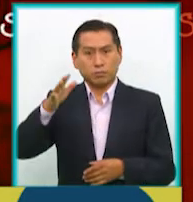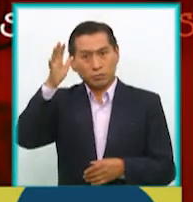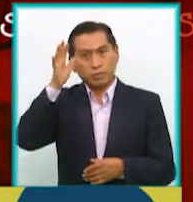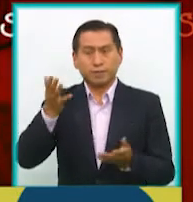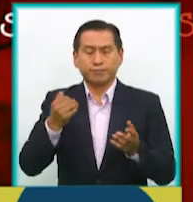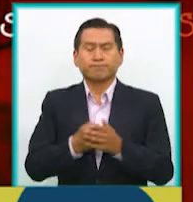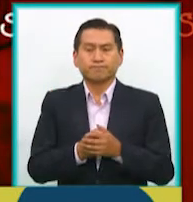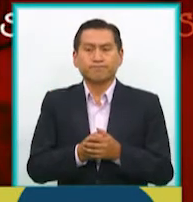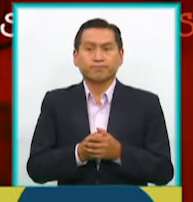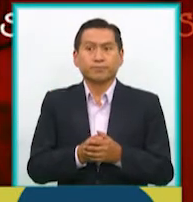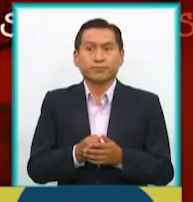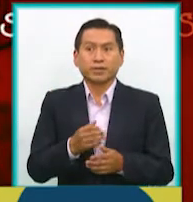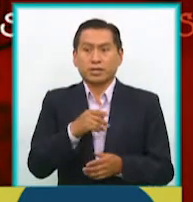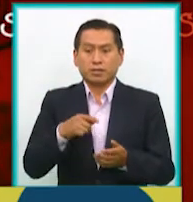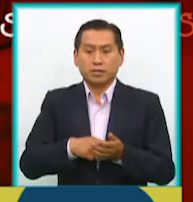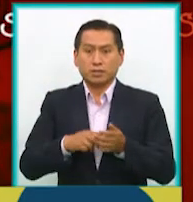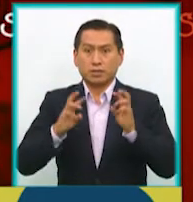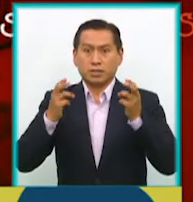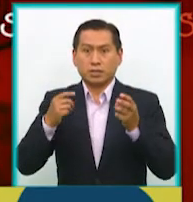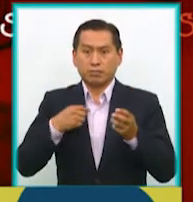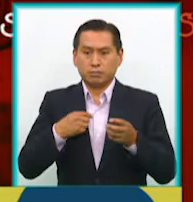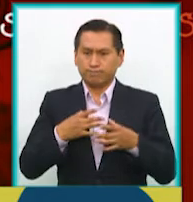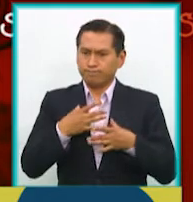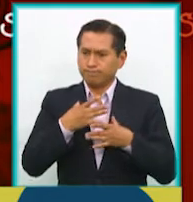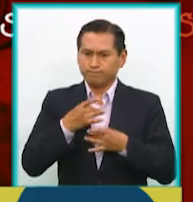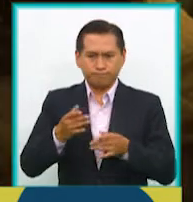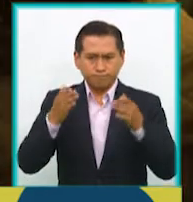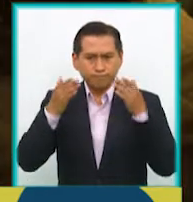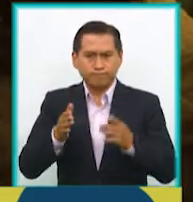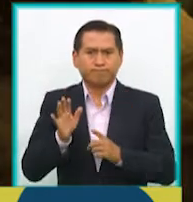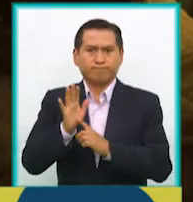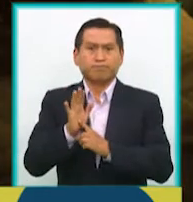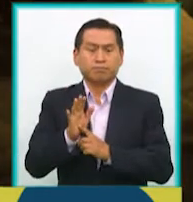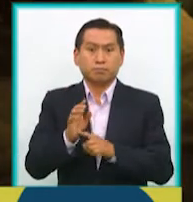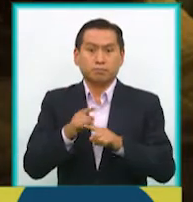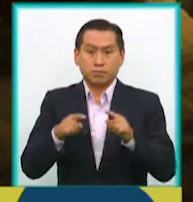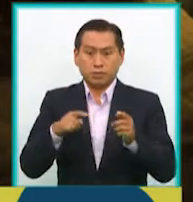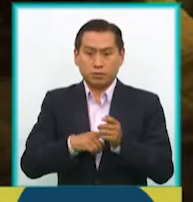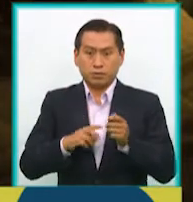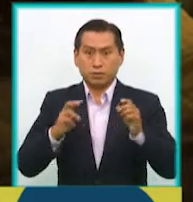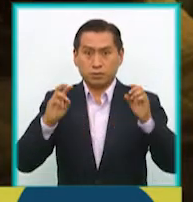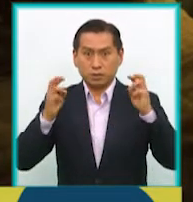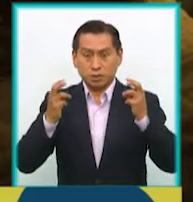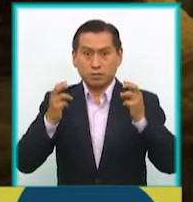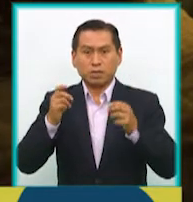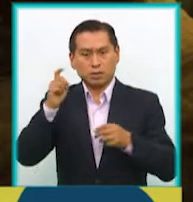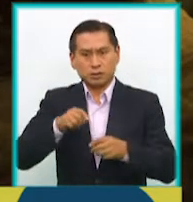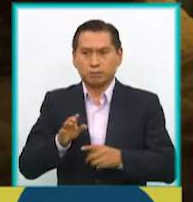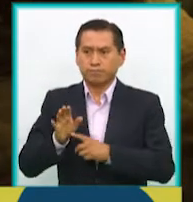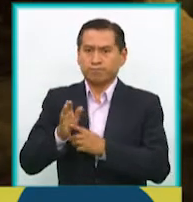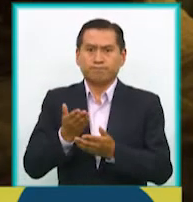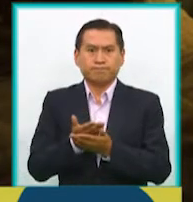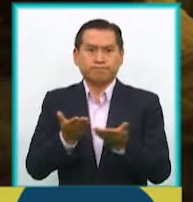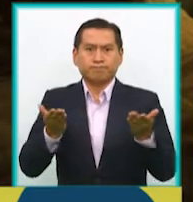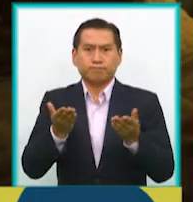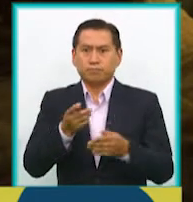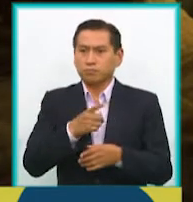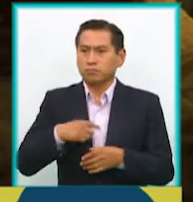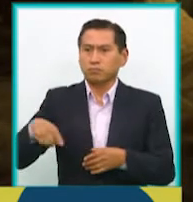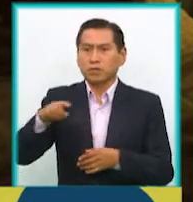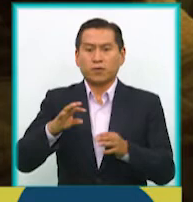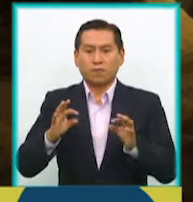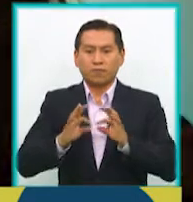entonces es una temática que me interesaba tocar, pero es una temática que también creo que hay que ponerla sobre la mesa porque las relaciones